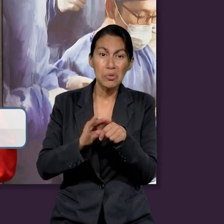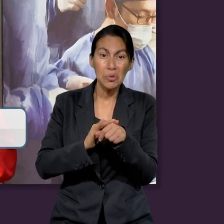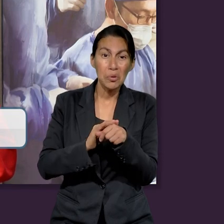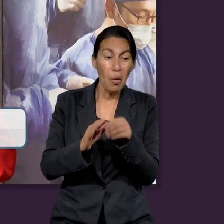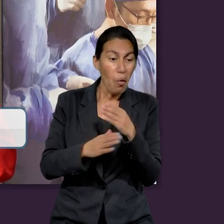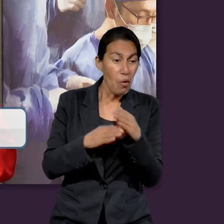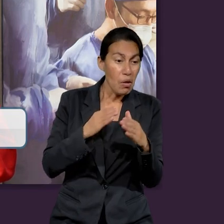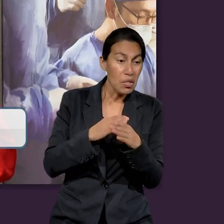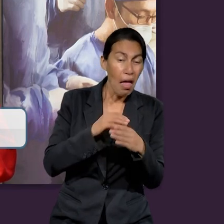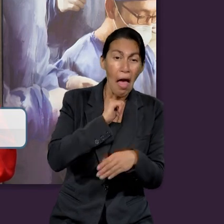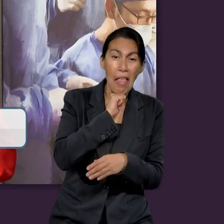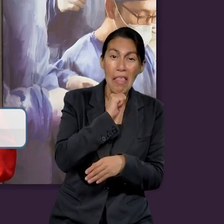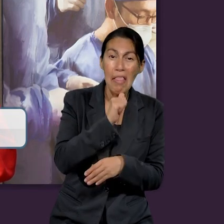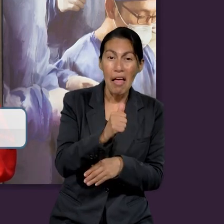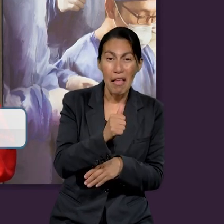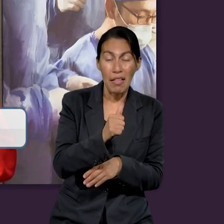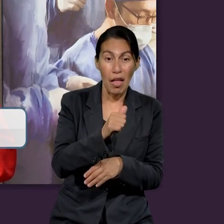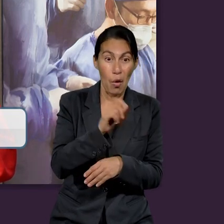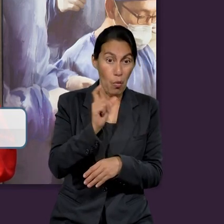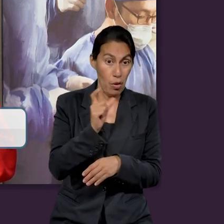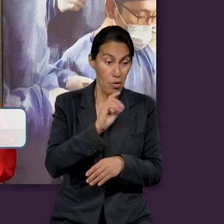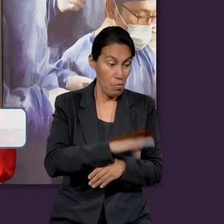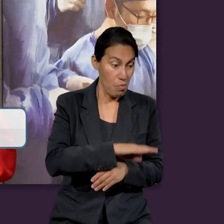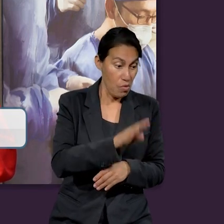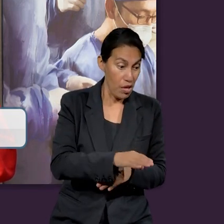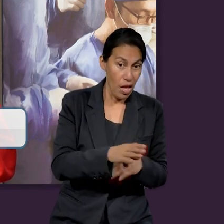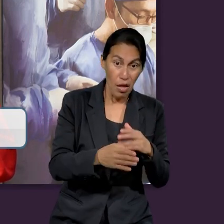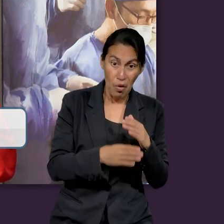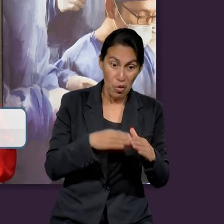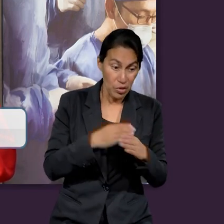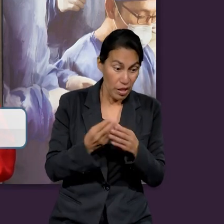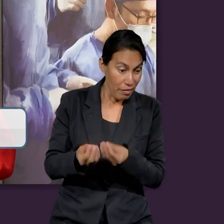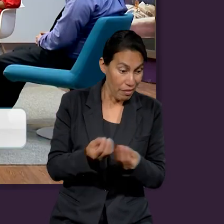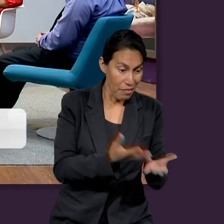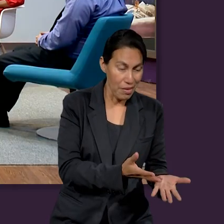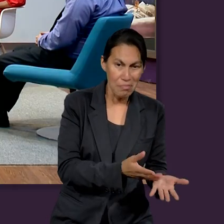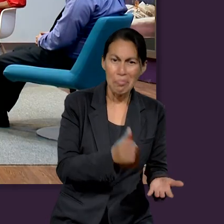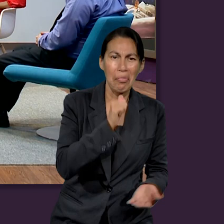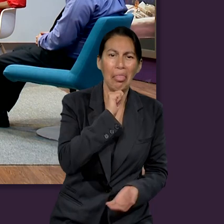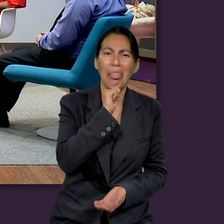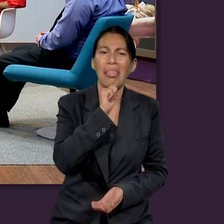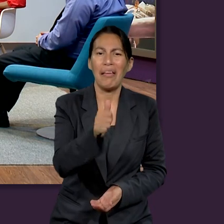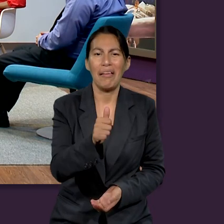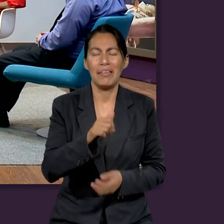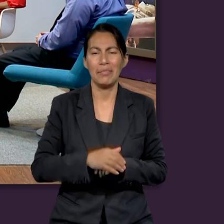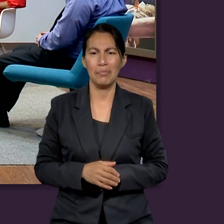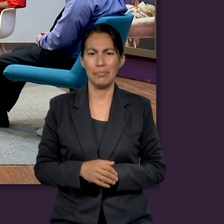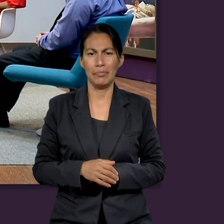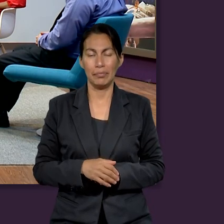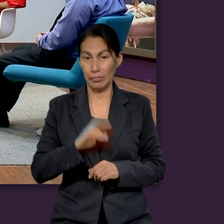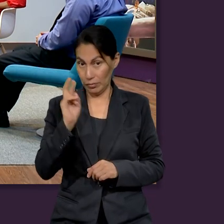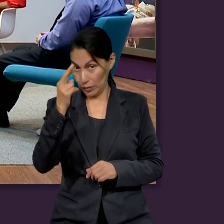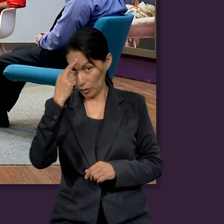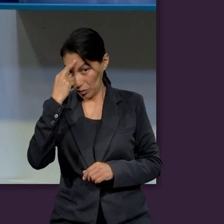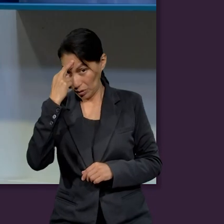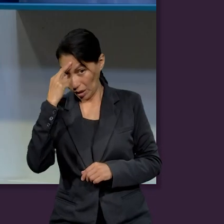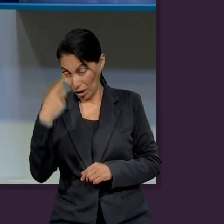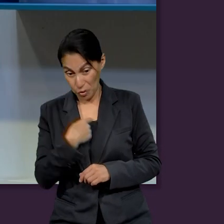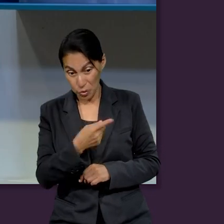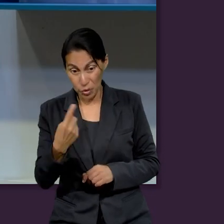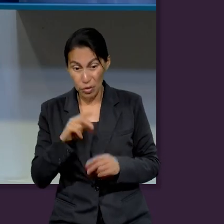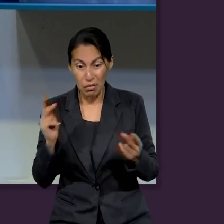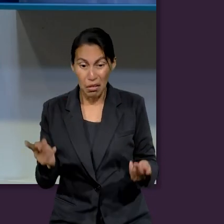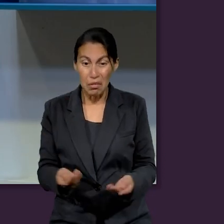porque nada hemos traído a este mundo y sin duda nada podremos sacar. Gracias. Ahí está el llamado solemne.